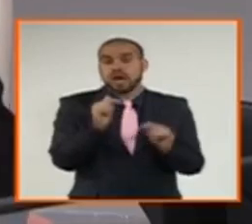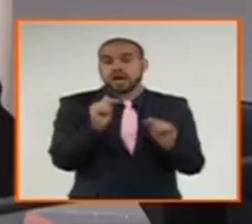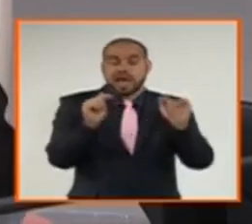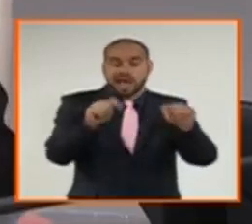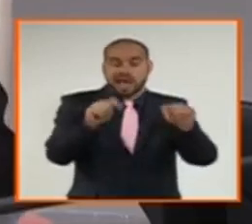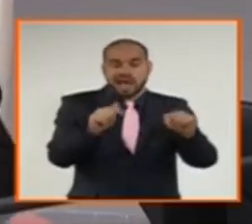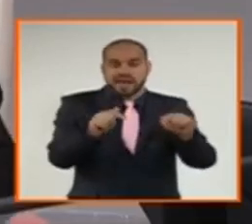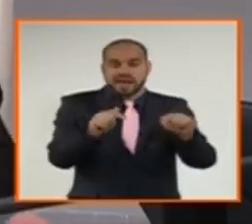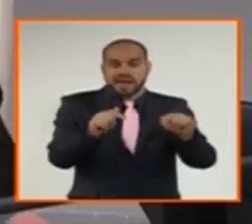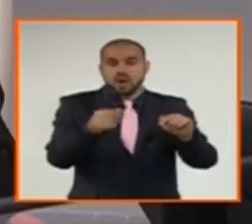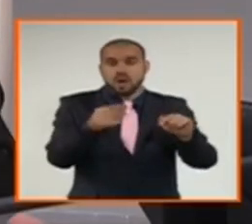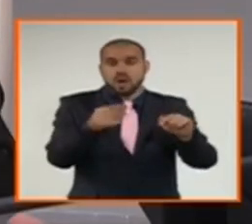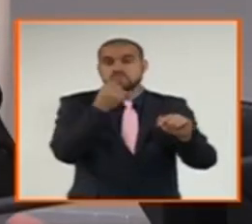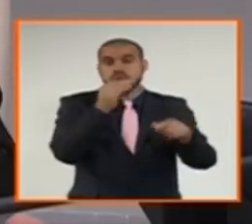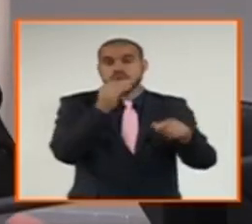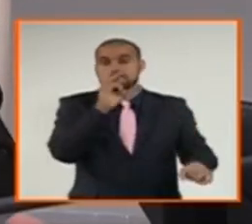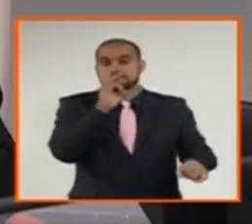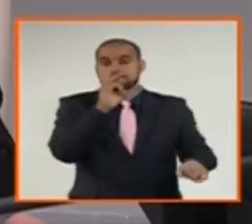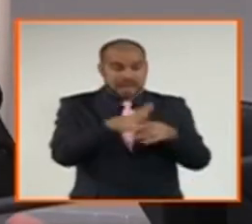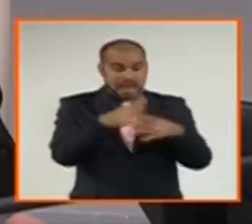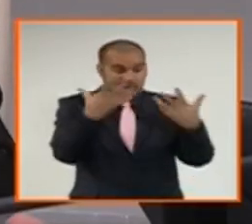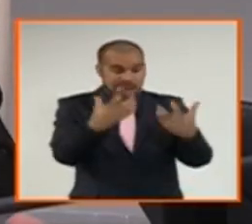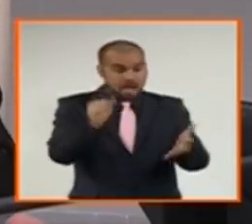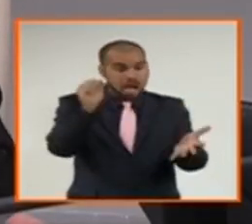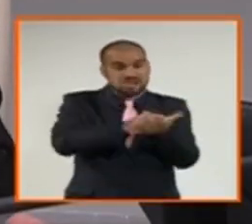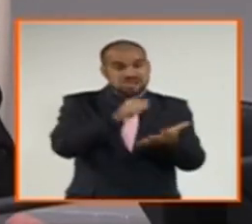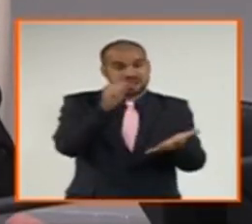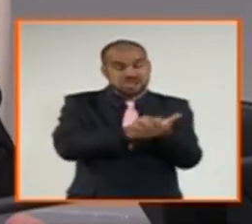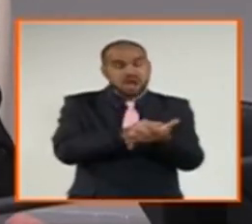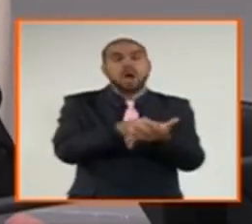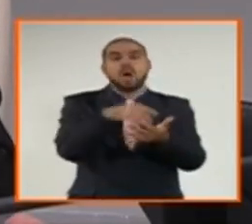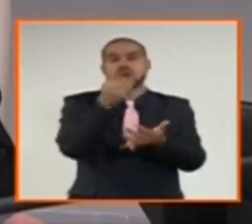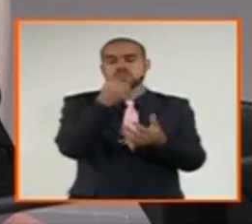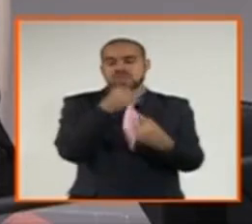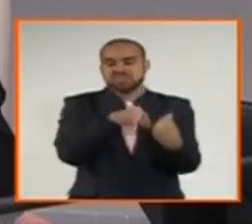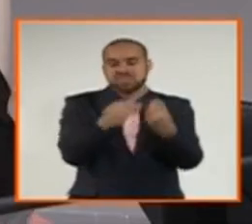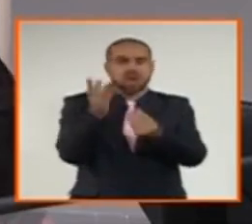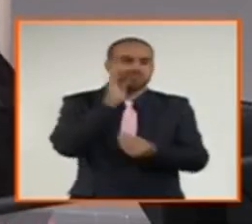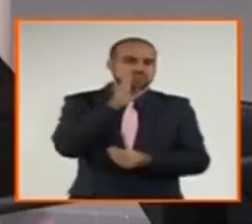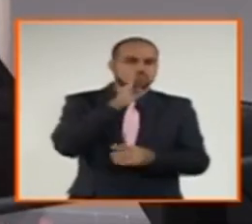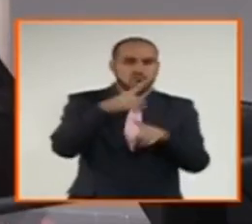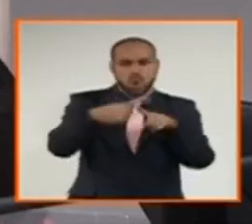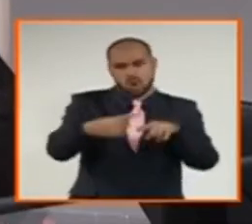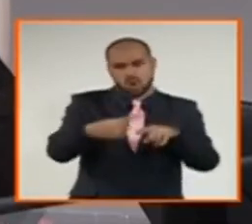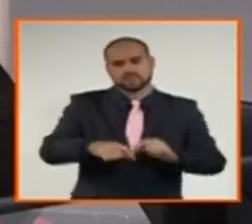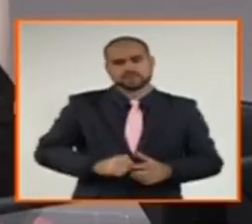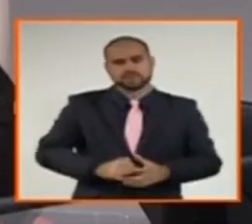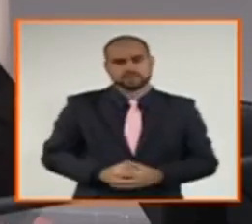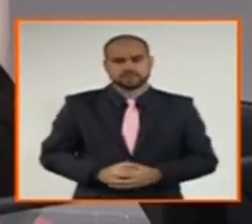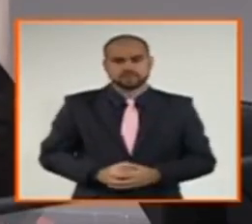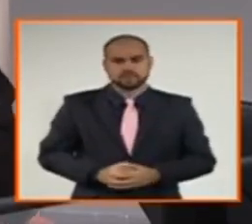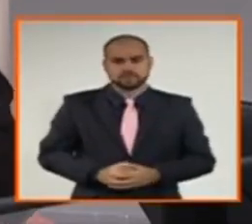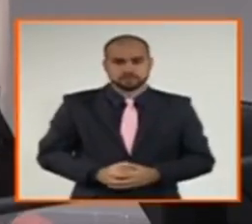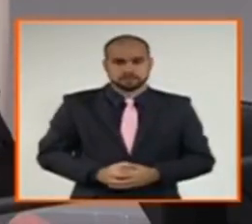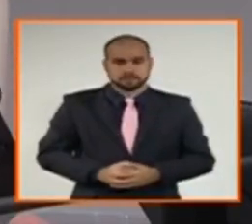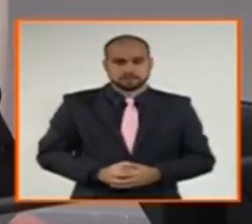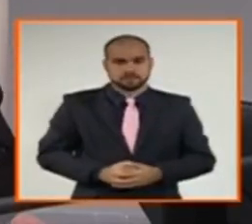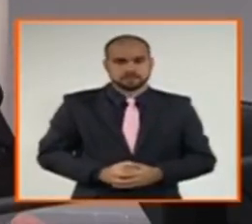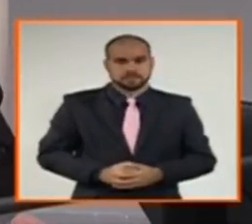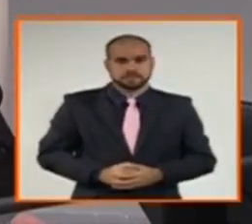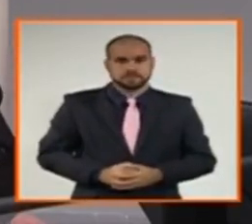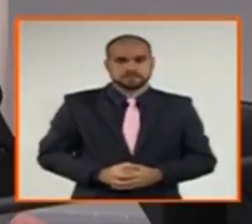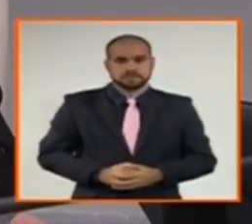fuente de emisión de gases de efecto invernadero, específicamente dióxido de carbono. Y justamente tratar de compensar